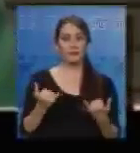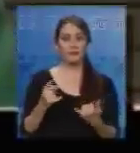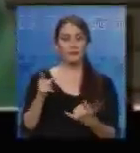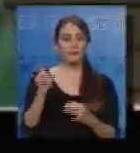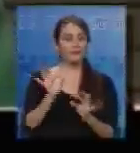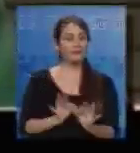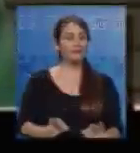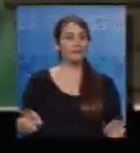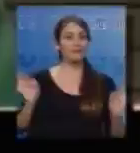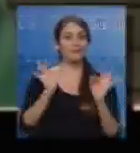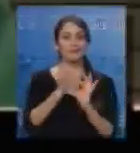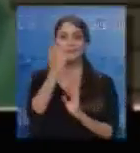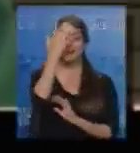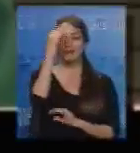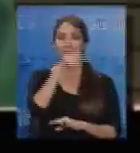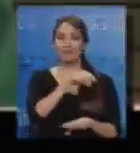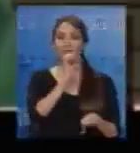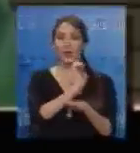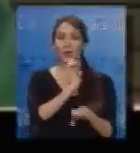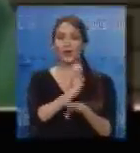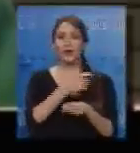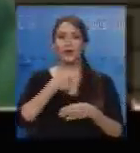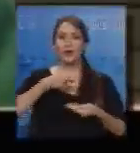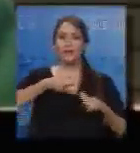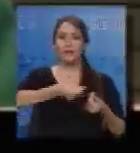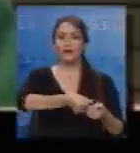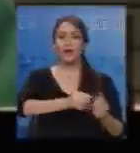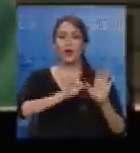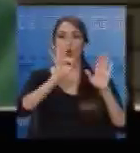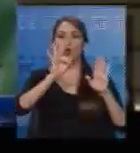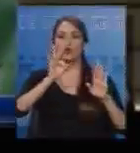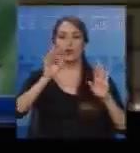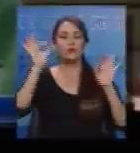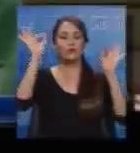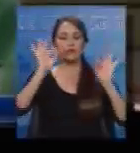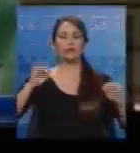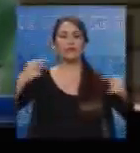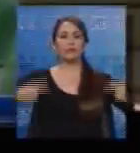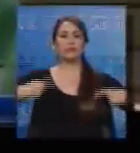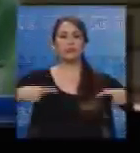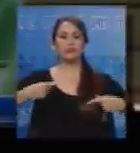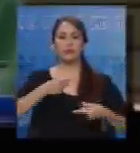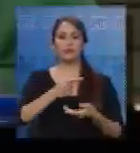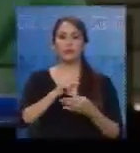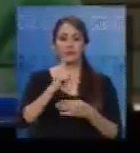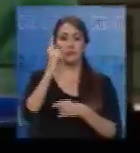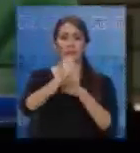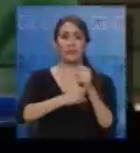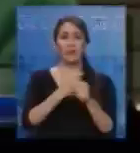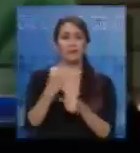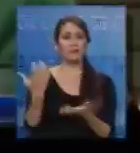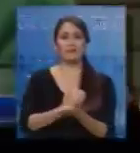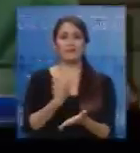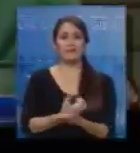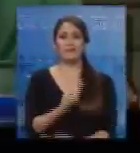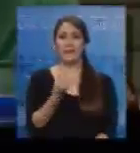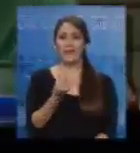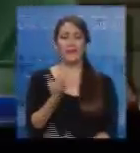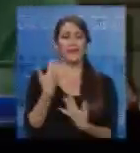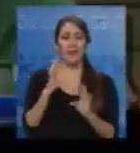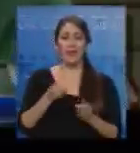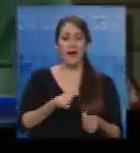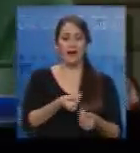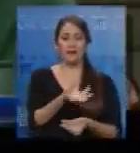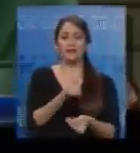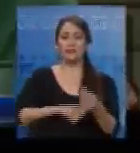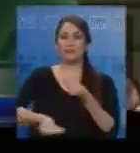es muy importante porque en Ecuador se está invirtiendo en 8 hidroeléctricas que van a entrar en operación el próximo año. Esto en verdad va